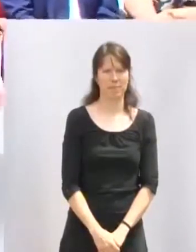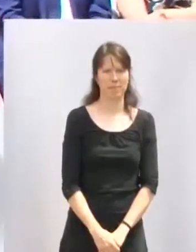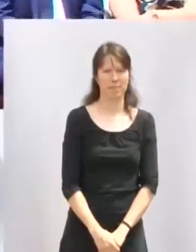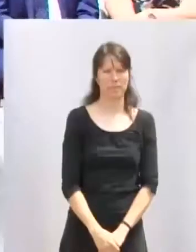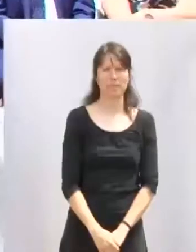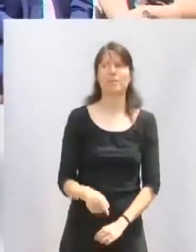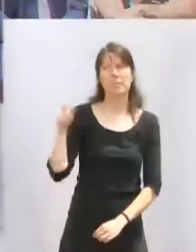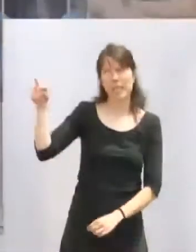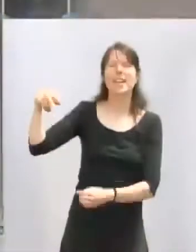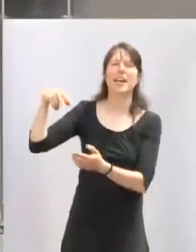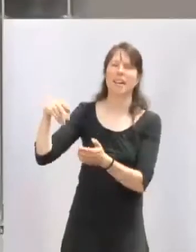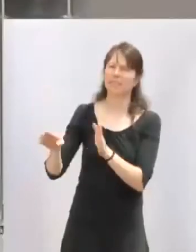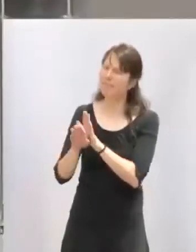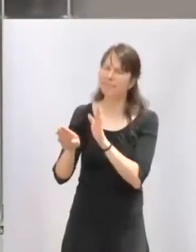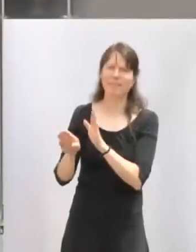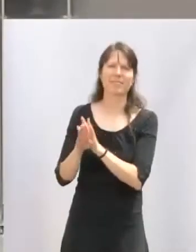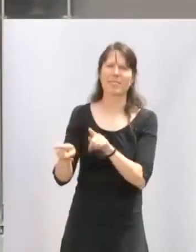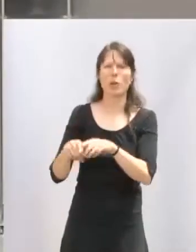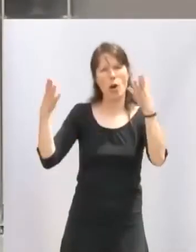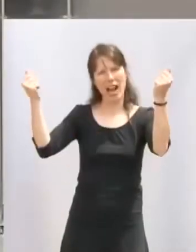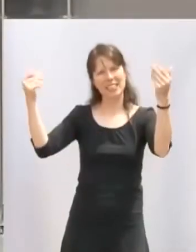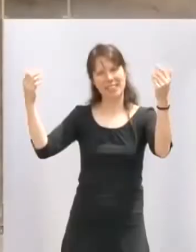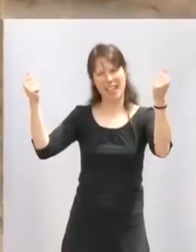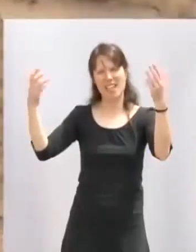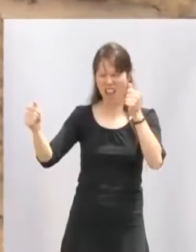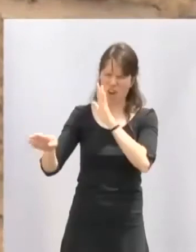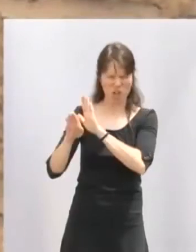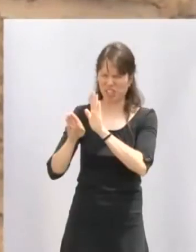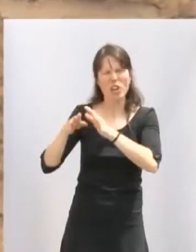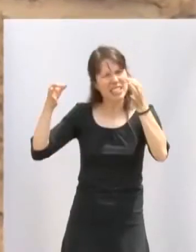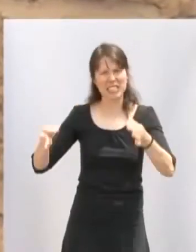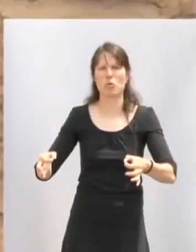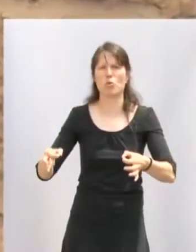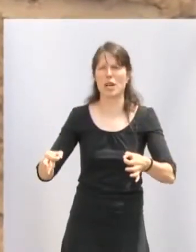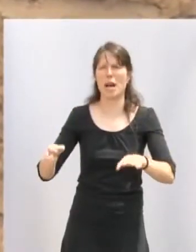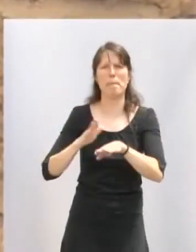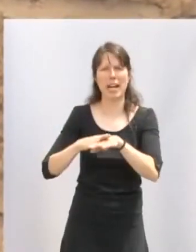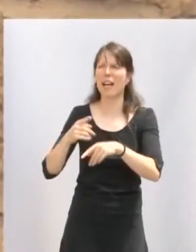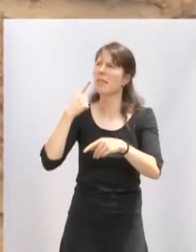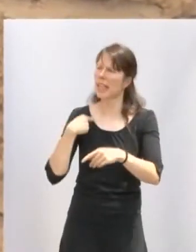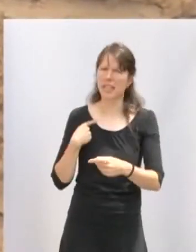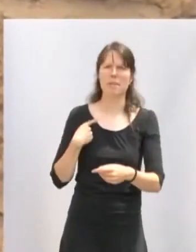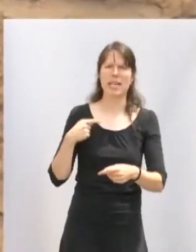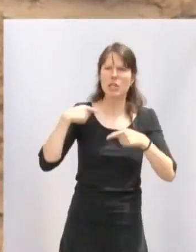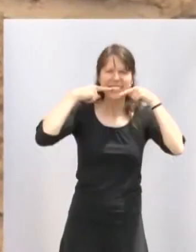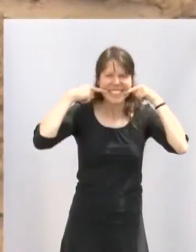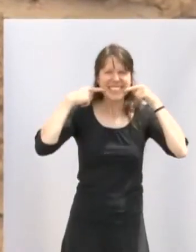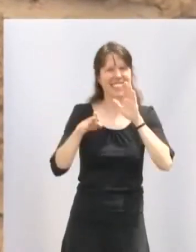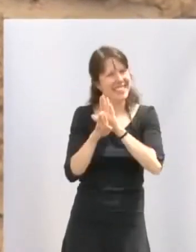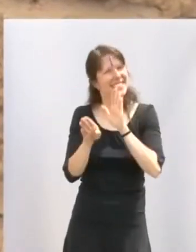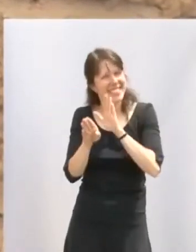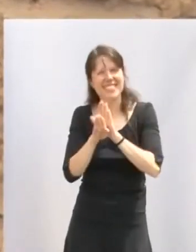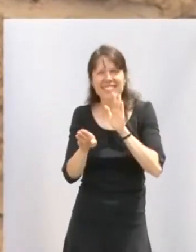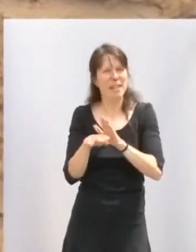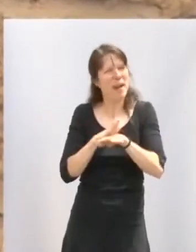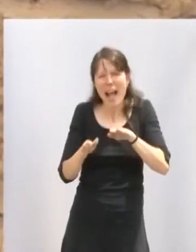haciendo sonar enérgicamente sus castañuelas para indicarnos que debemos seguir sonriendo y luchando por mantenernos en